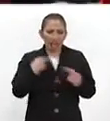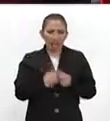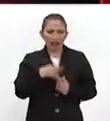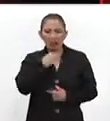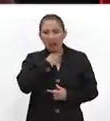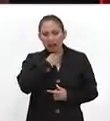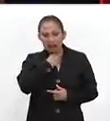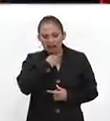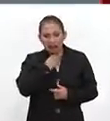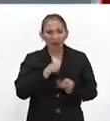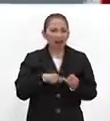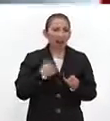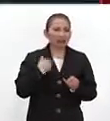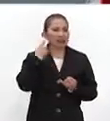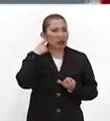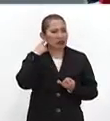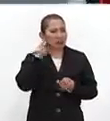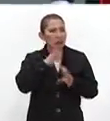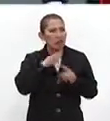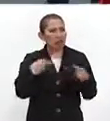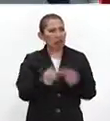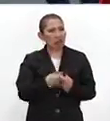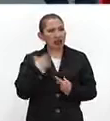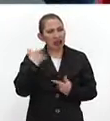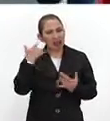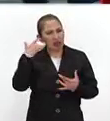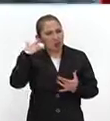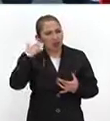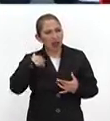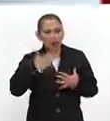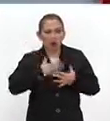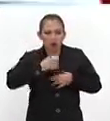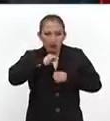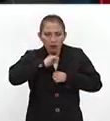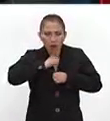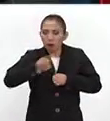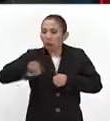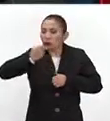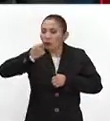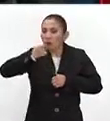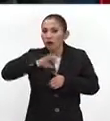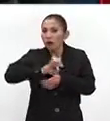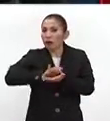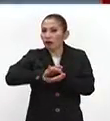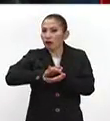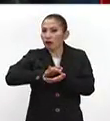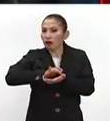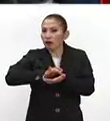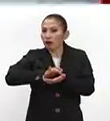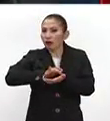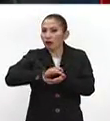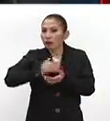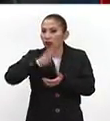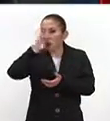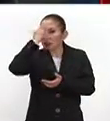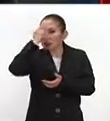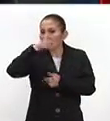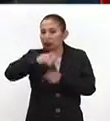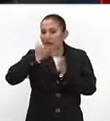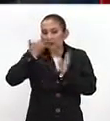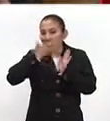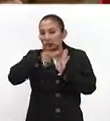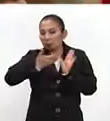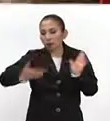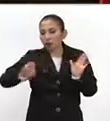de la garganta, del oído, sienten que hay datos de bronquitis y empiezan a tomar antibióticos. Entonces, lo importante es conocer que en estas